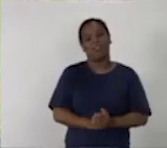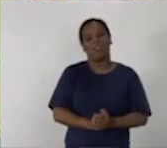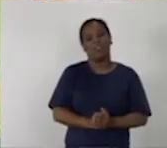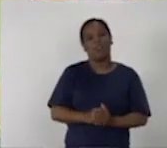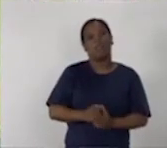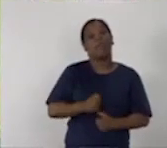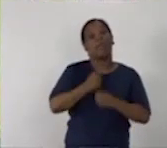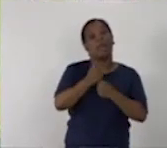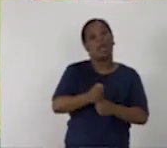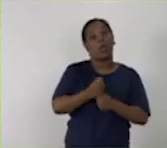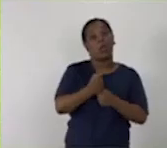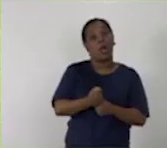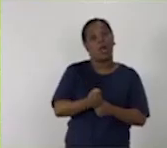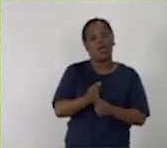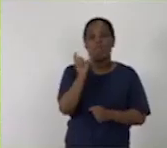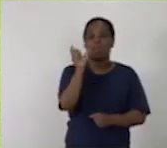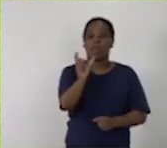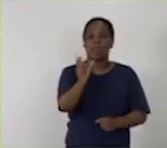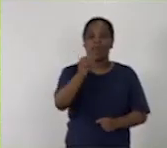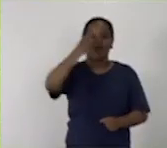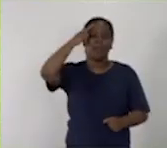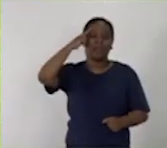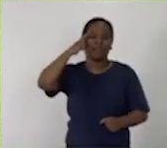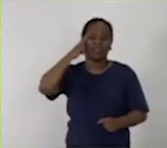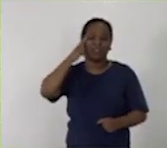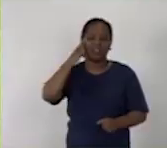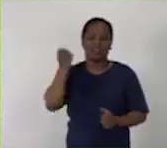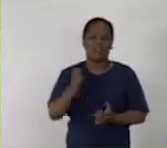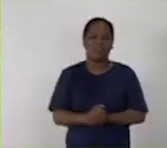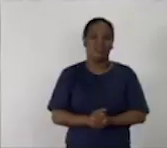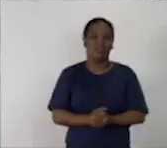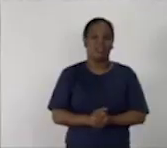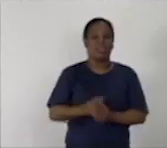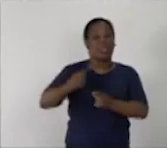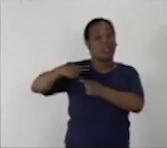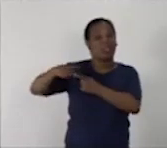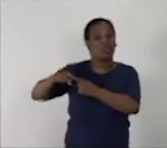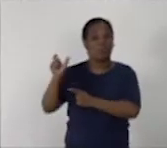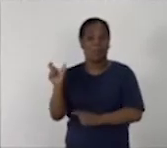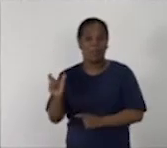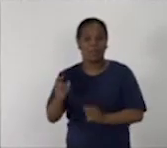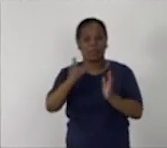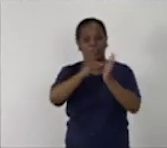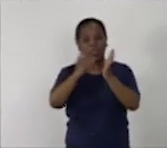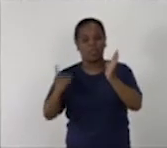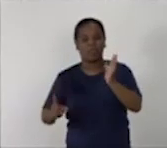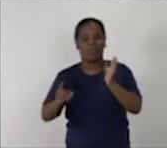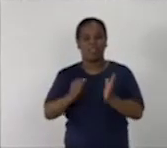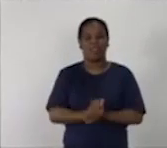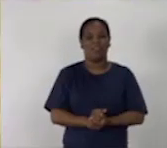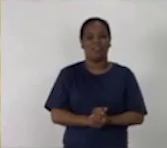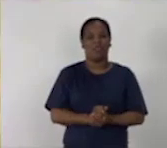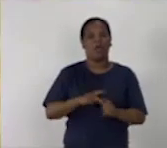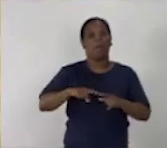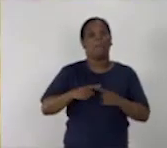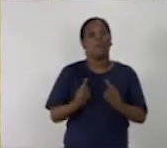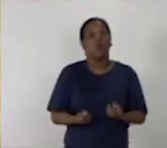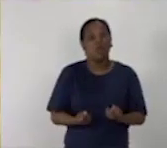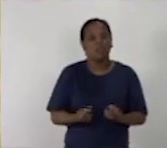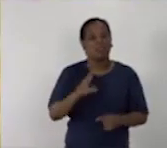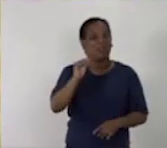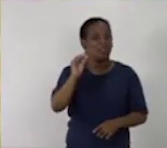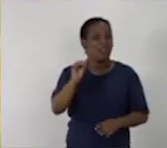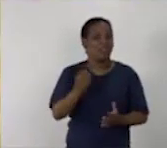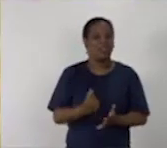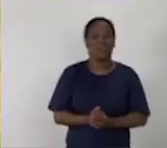Caballo es entonces la palabra primitiva y el resto son derivadas. Por eso les dije